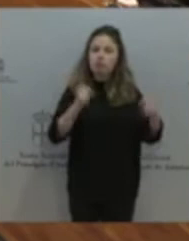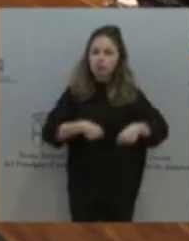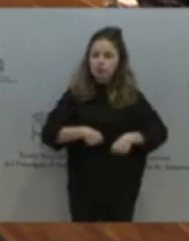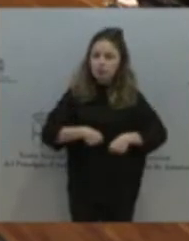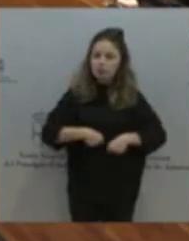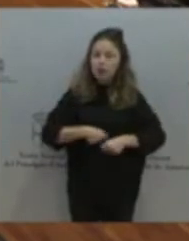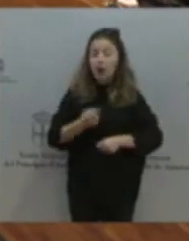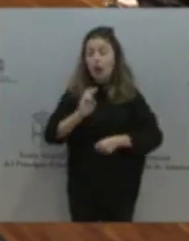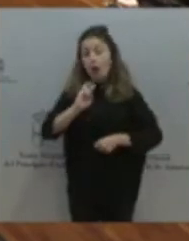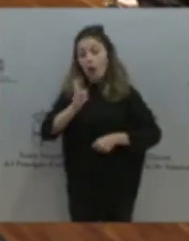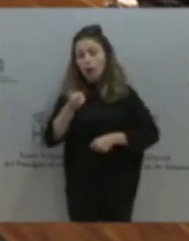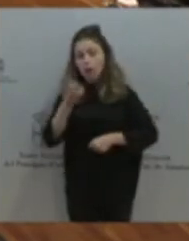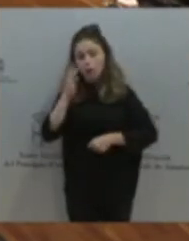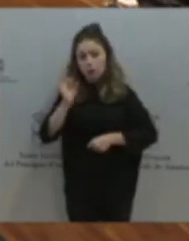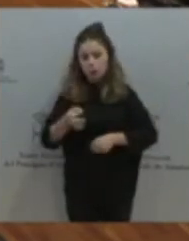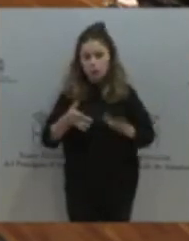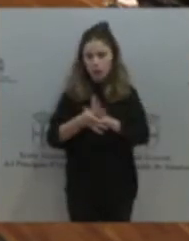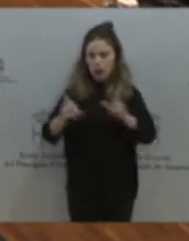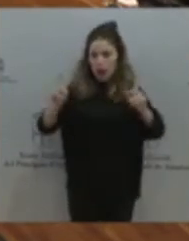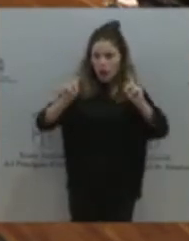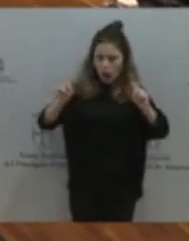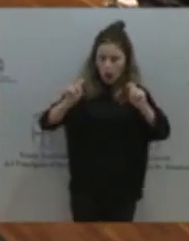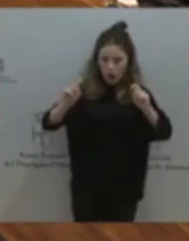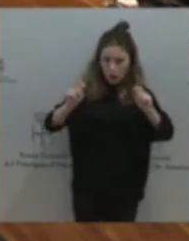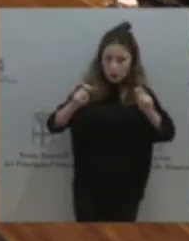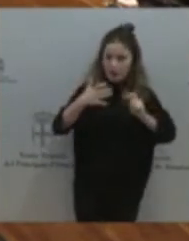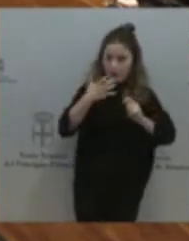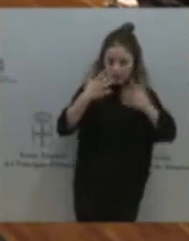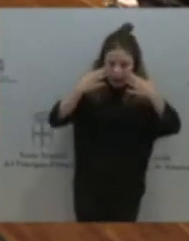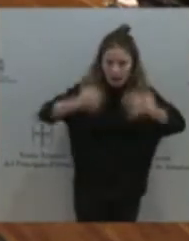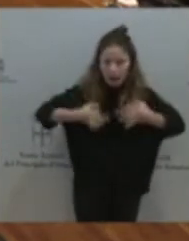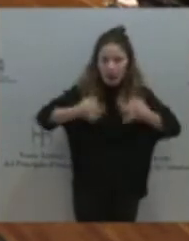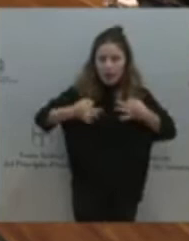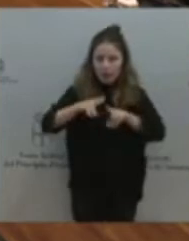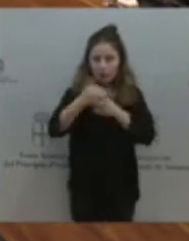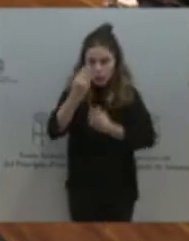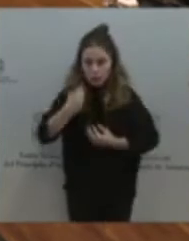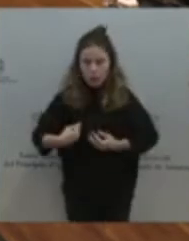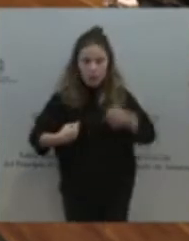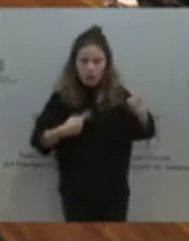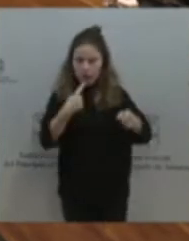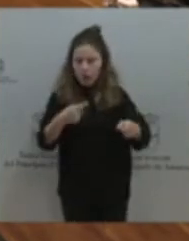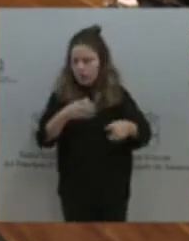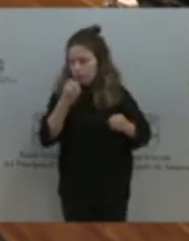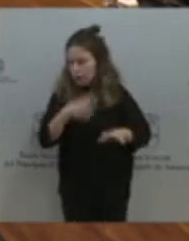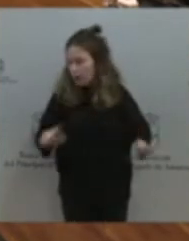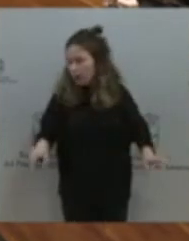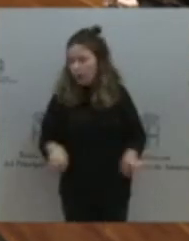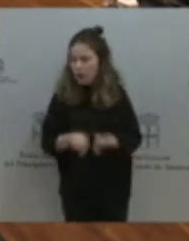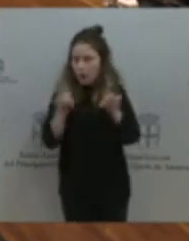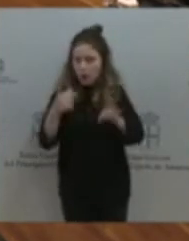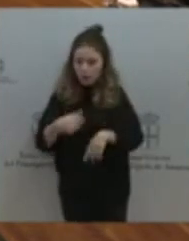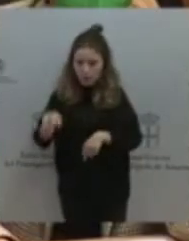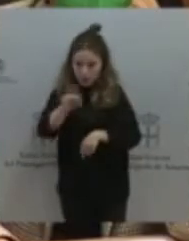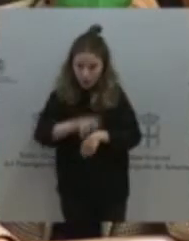así fuesen, en cualquier caso, le reitero. desde la responsabilidad de